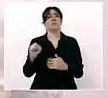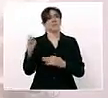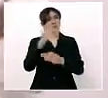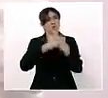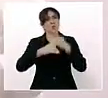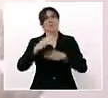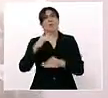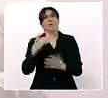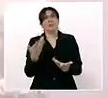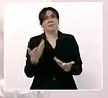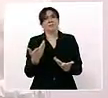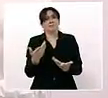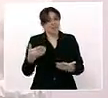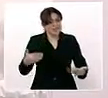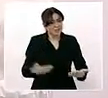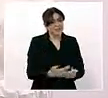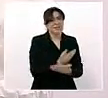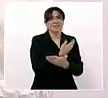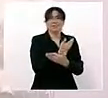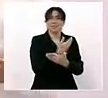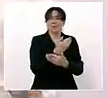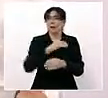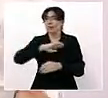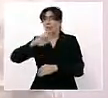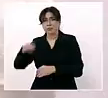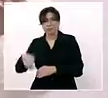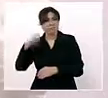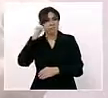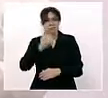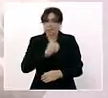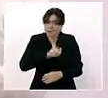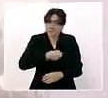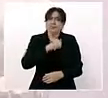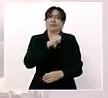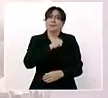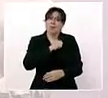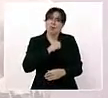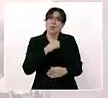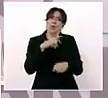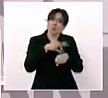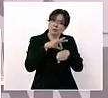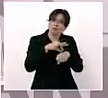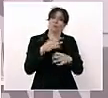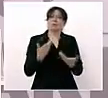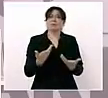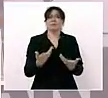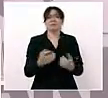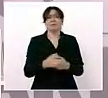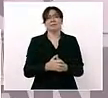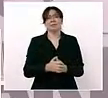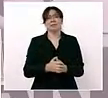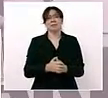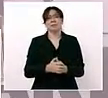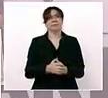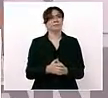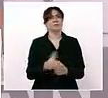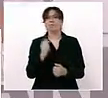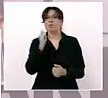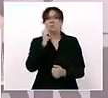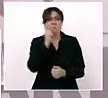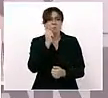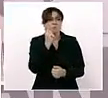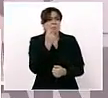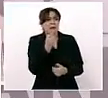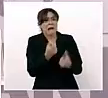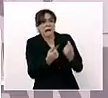que nace hasta que muere, desde la cuna hasta la tumba. Que no importe la condición